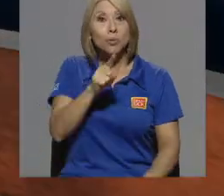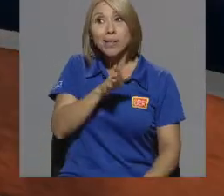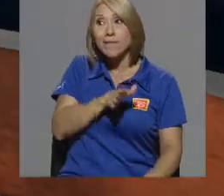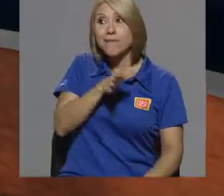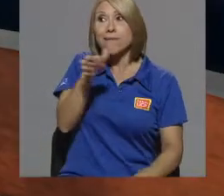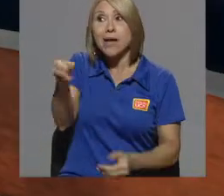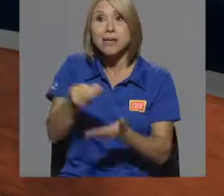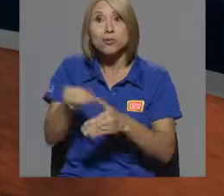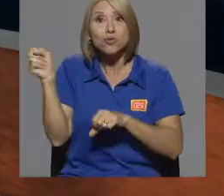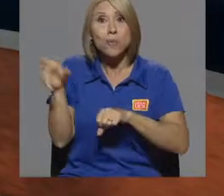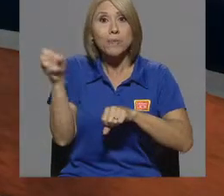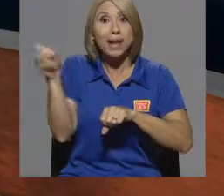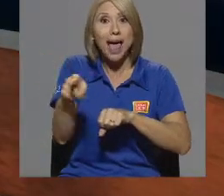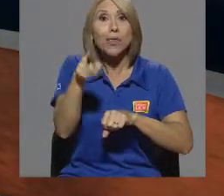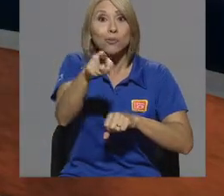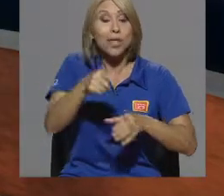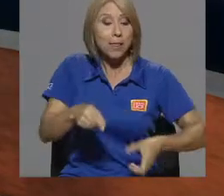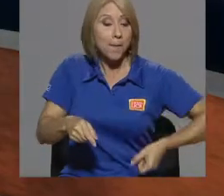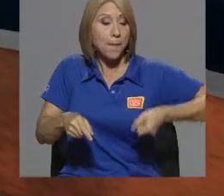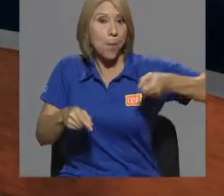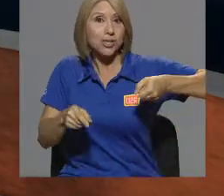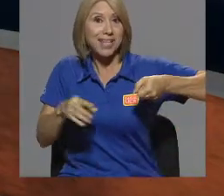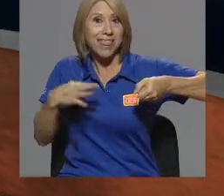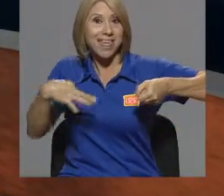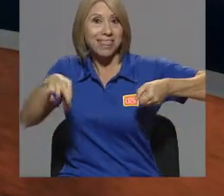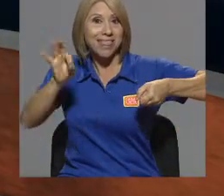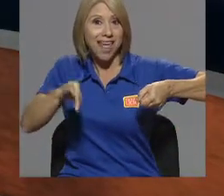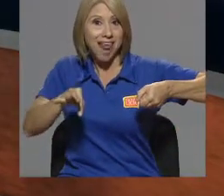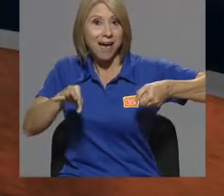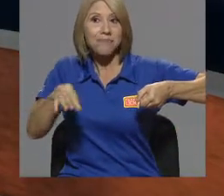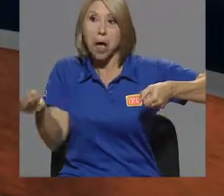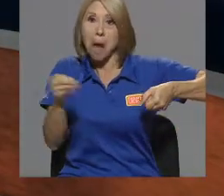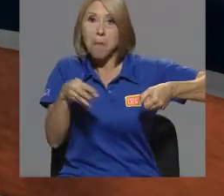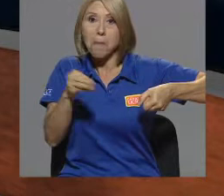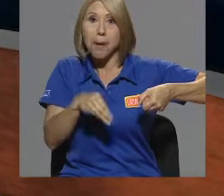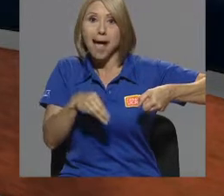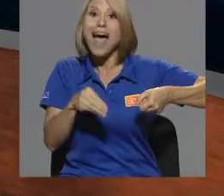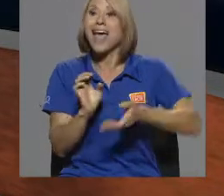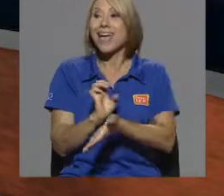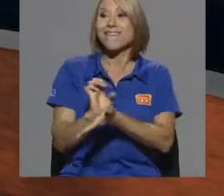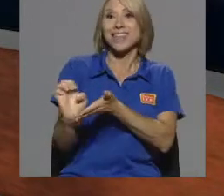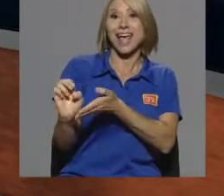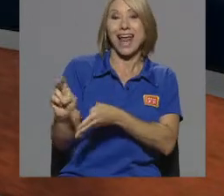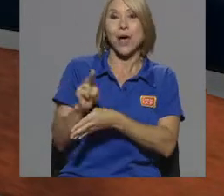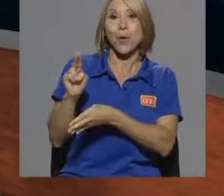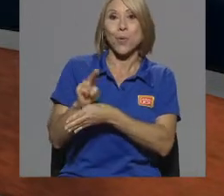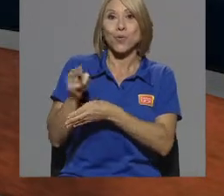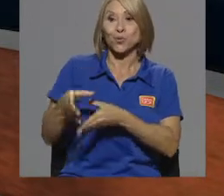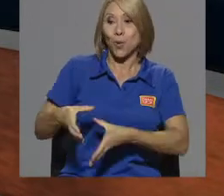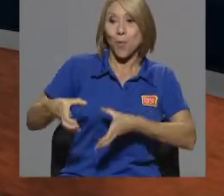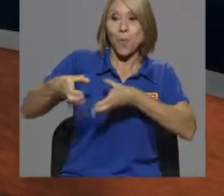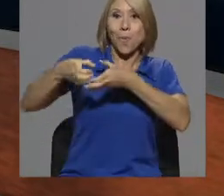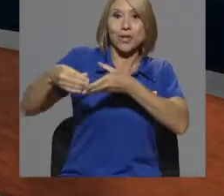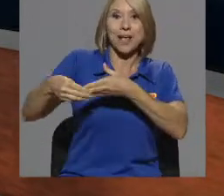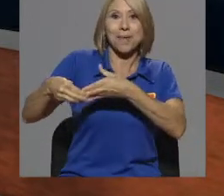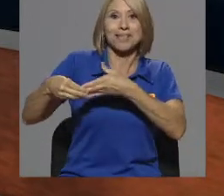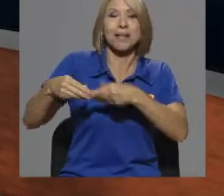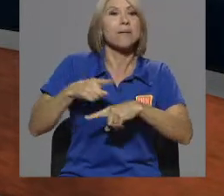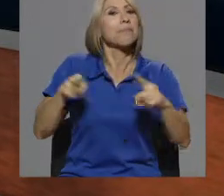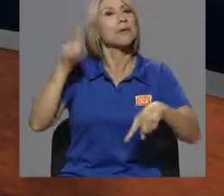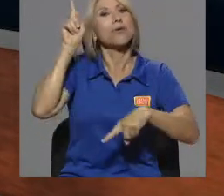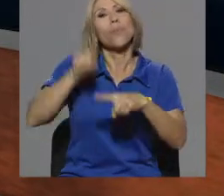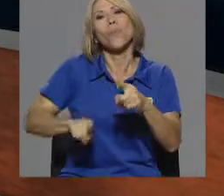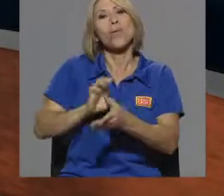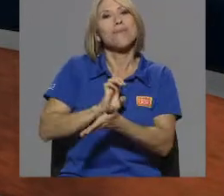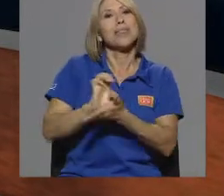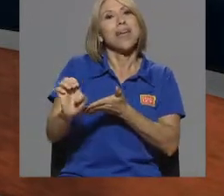Vaya al supermercado y lleve su bolsa de tela. Con esta acción evitará el uso de una bolsa plástica, pero no podrá evitar la